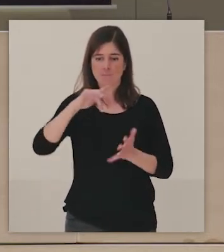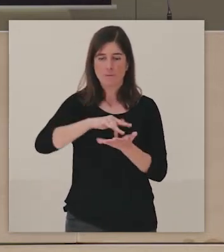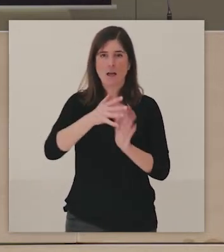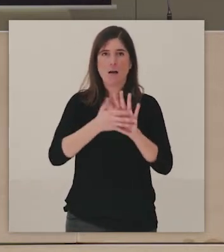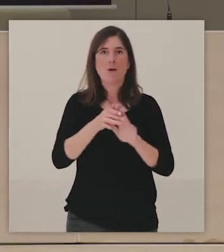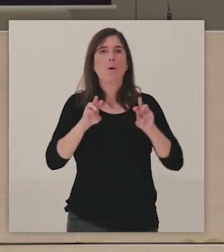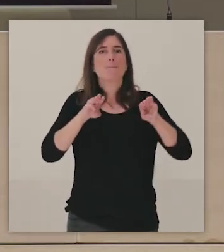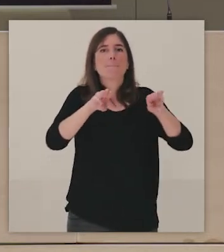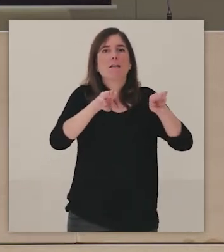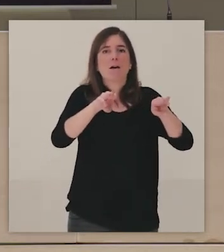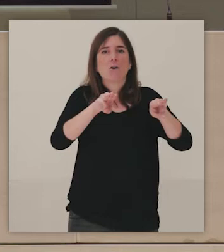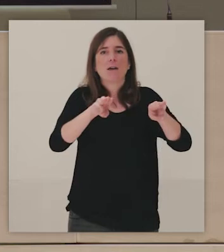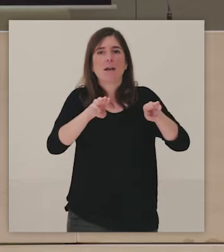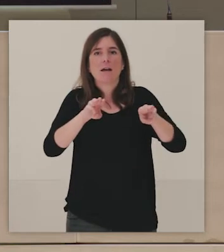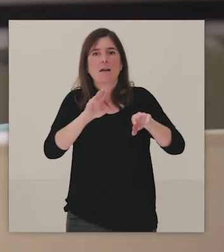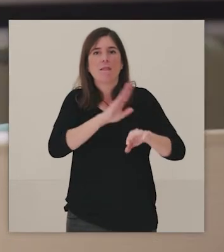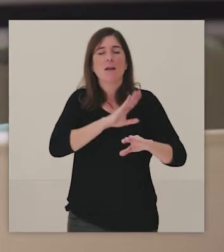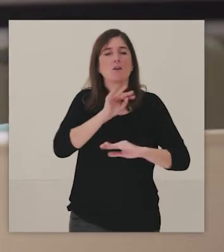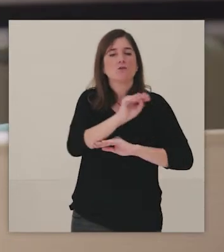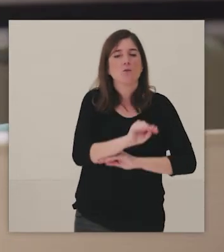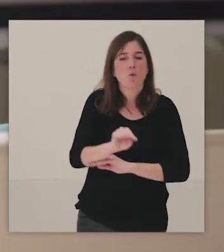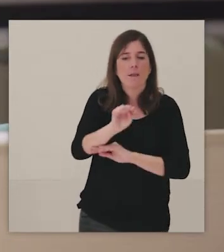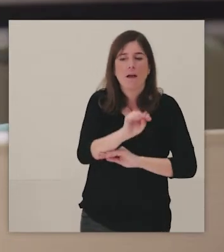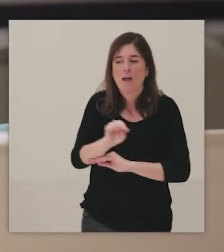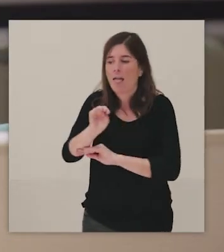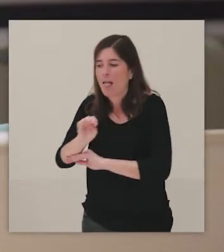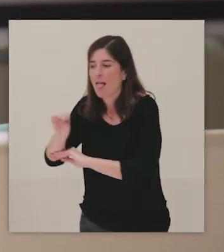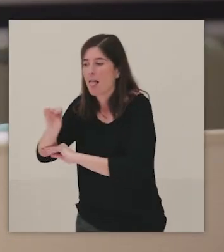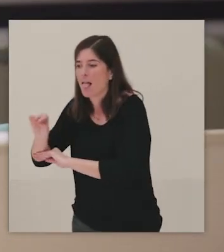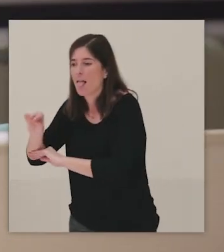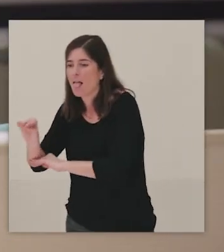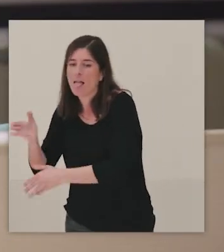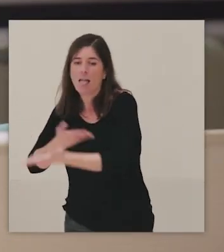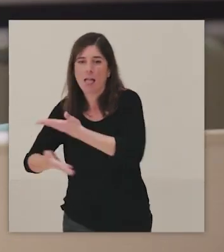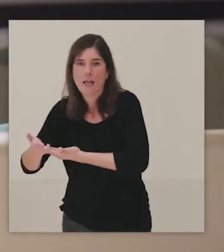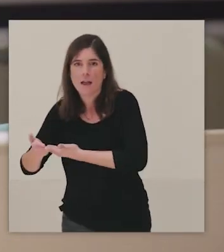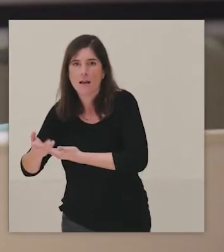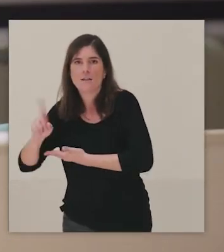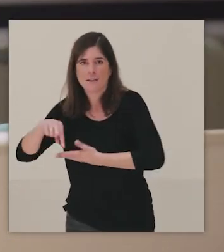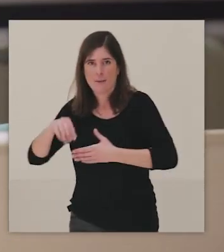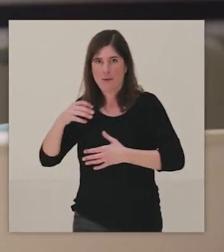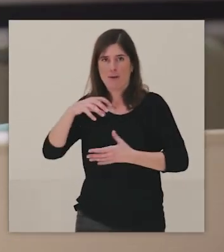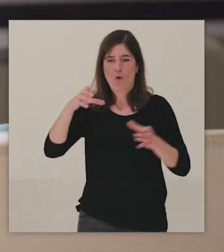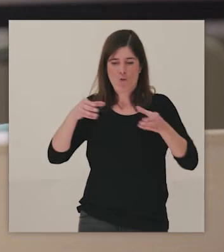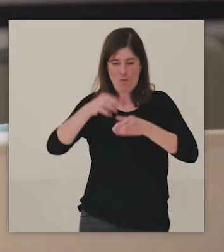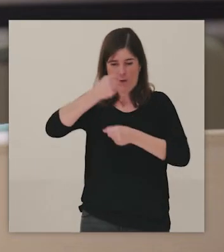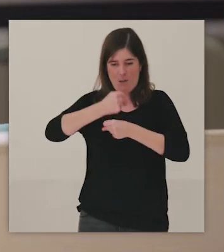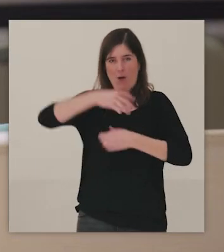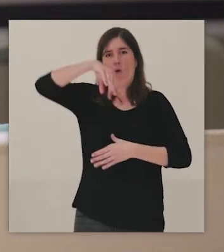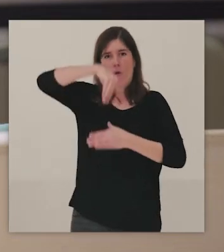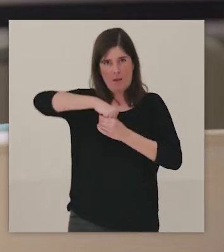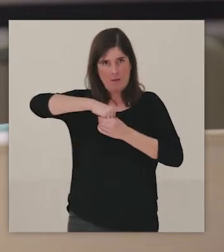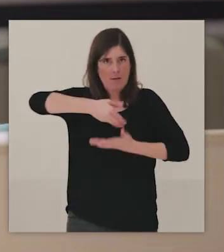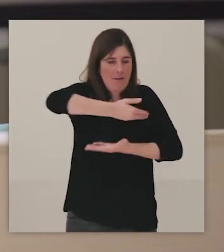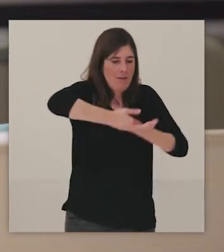pedagogía de los cuidados hacia afuera, practiquémosla también hacia adentro, hacia nuestros equipos y hacia las personas que